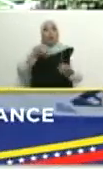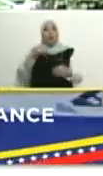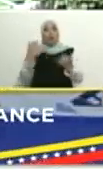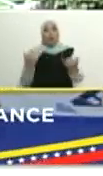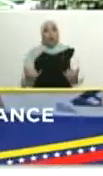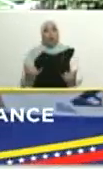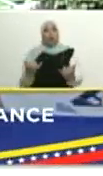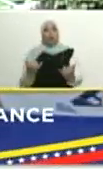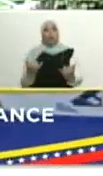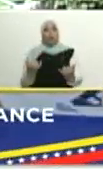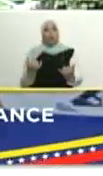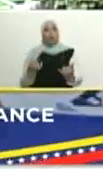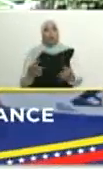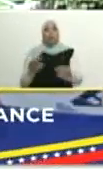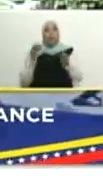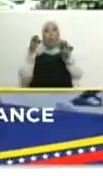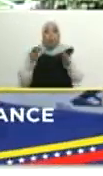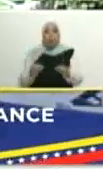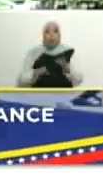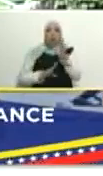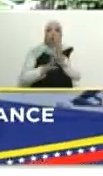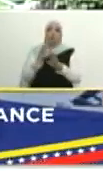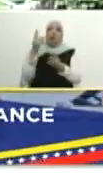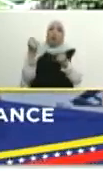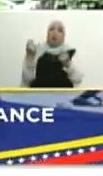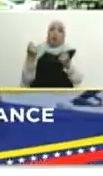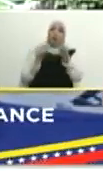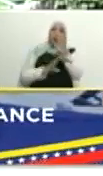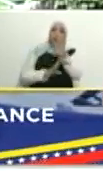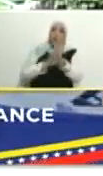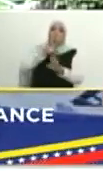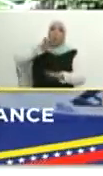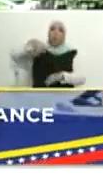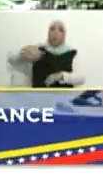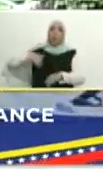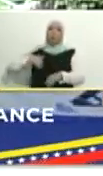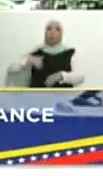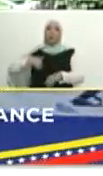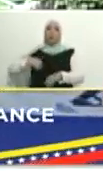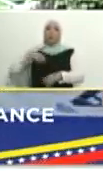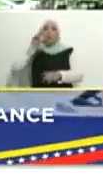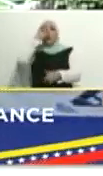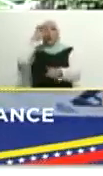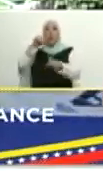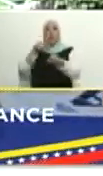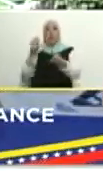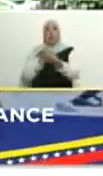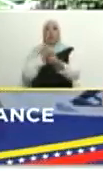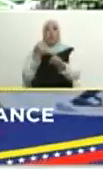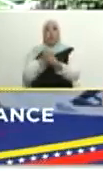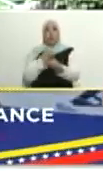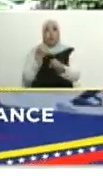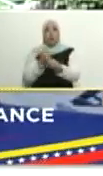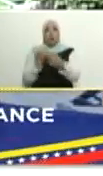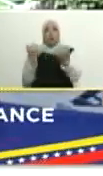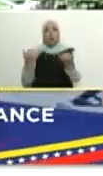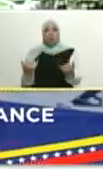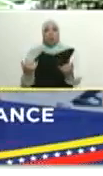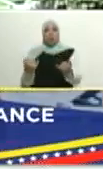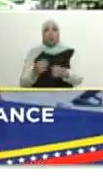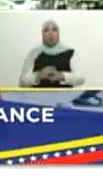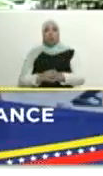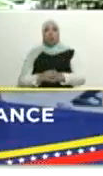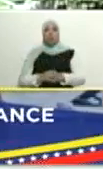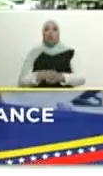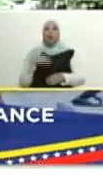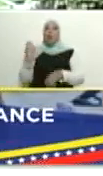aquí, estoy seguro que el crecimiento económico superará esas proyecciones del 5.5%. ¿Y